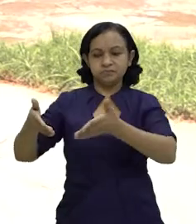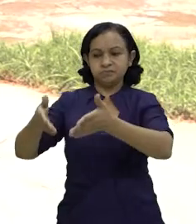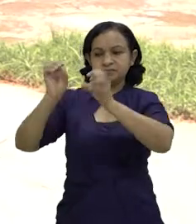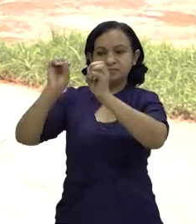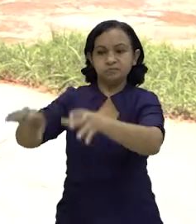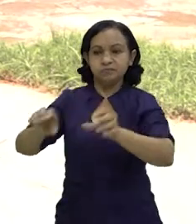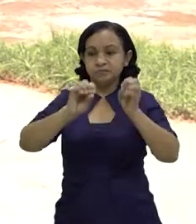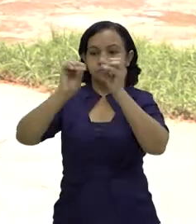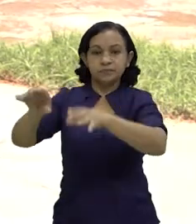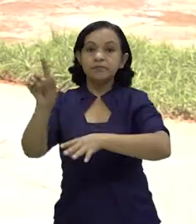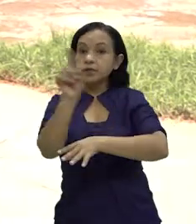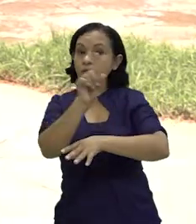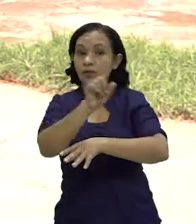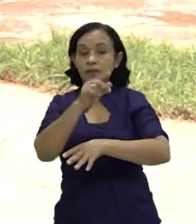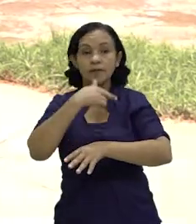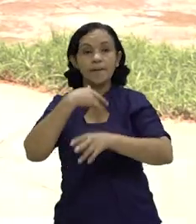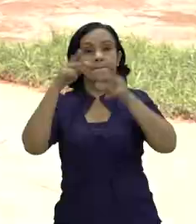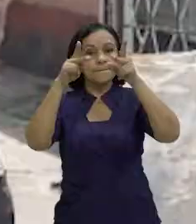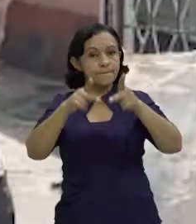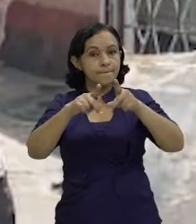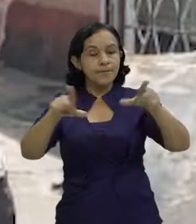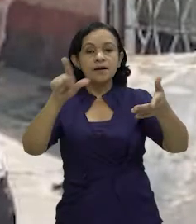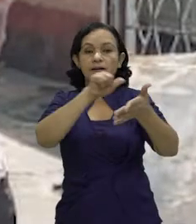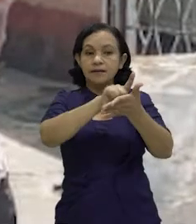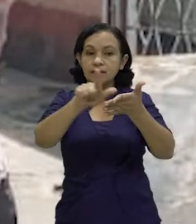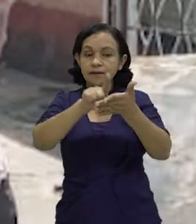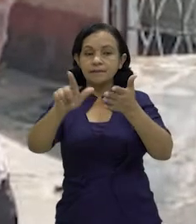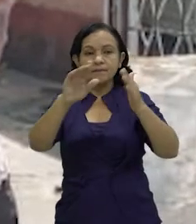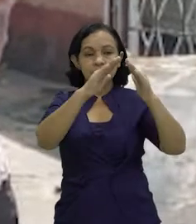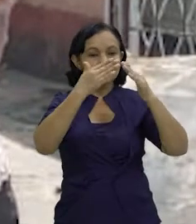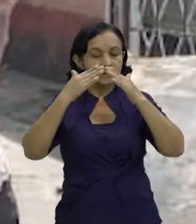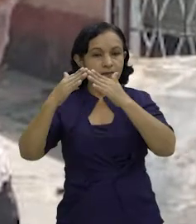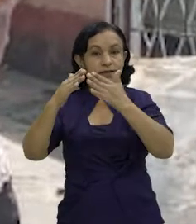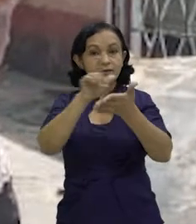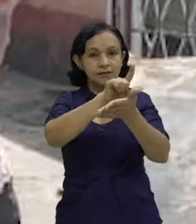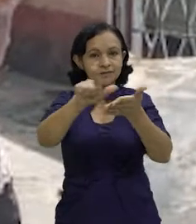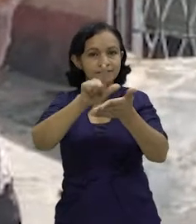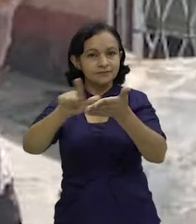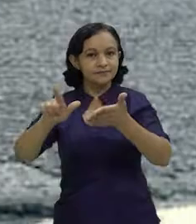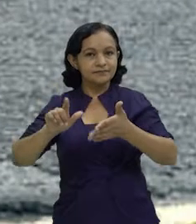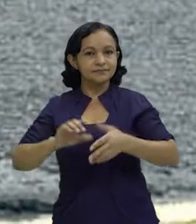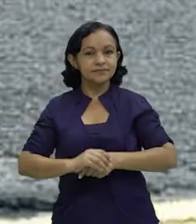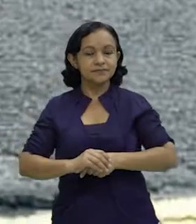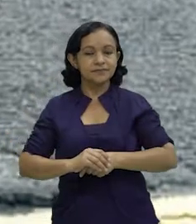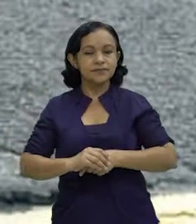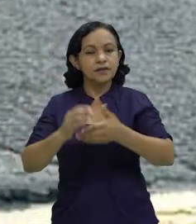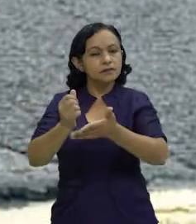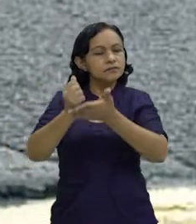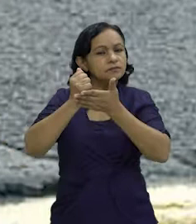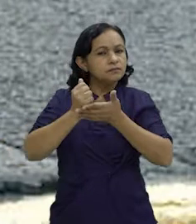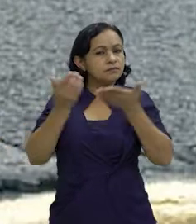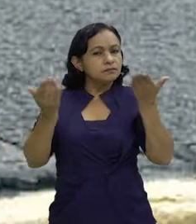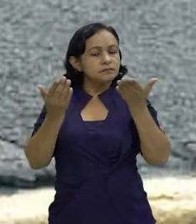cauces, entonces ha sido implementar el plan de limpieza en los barrios, barrios limpios. Y esto que